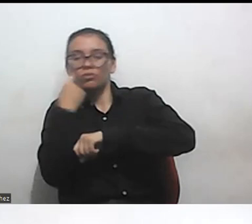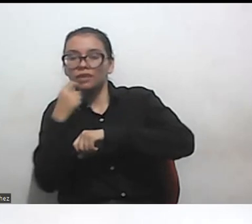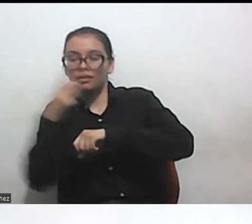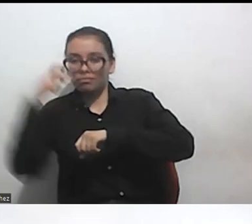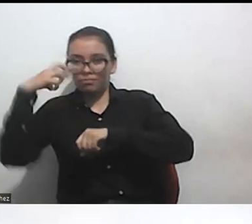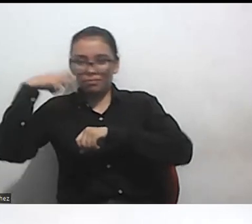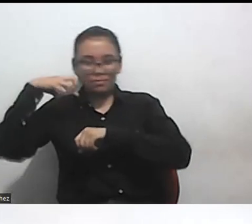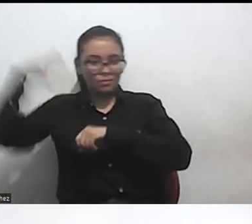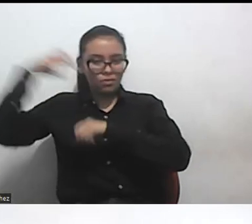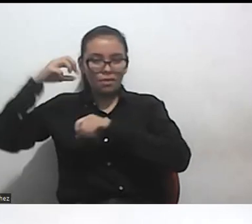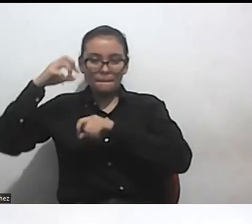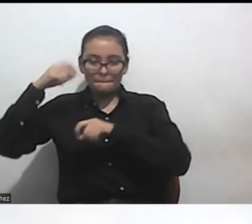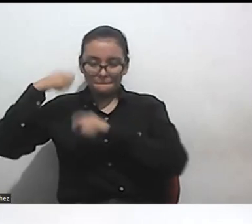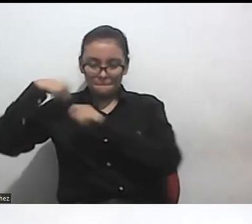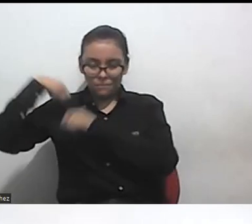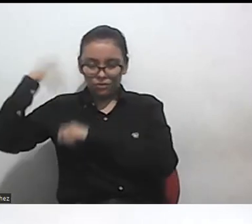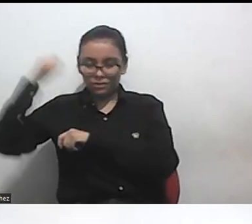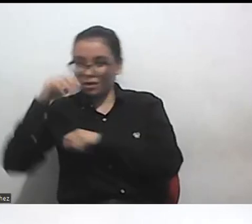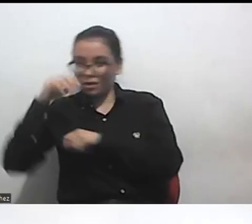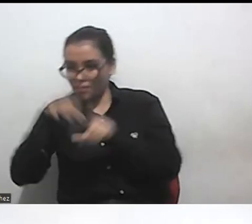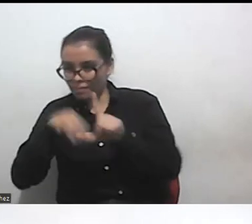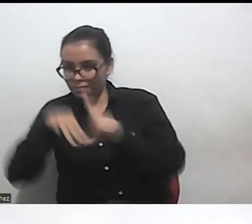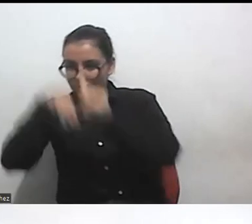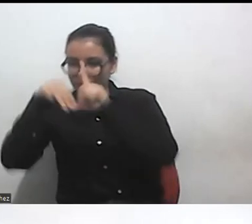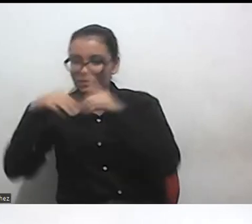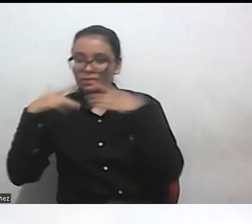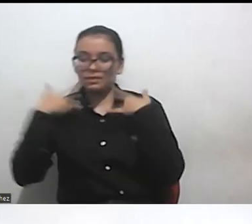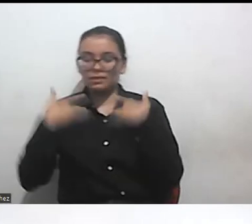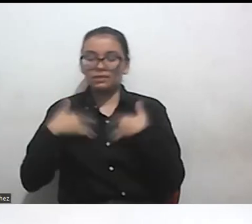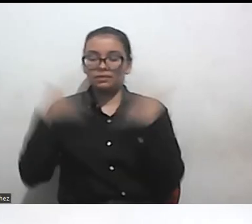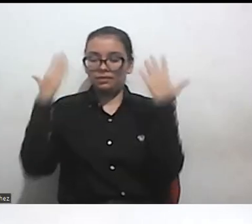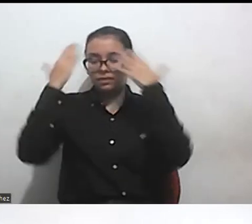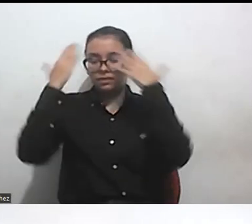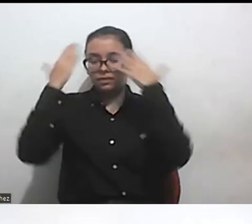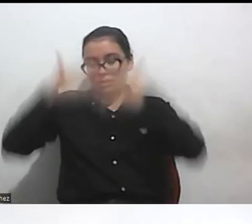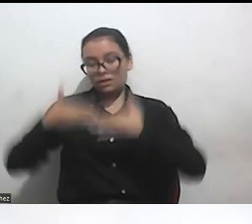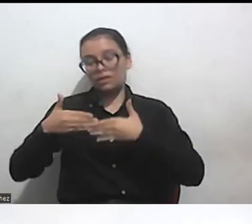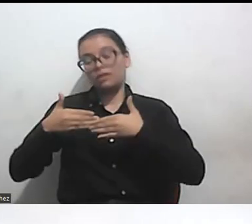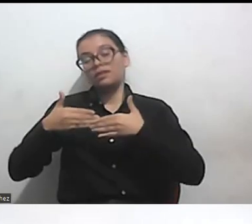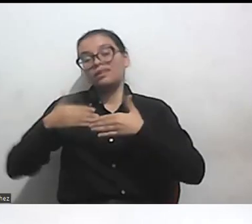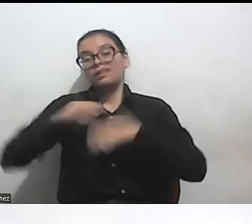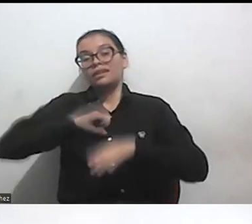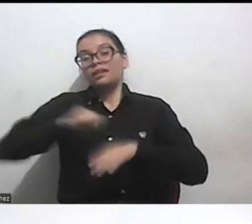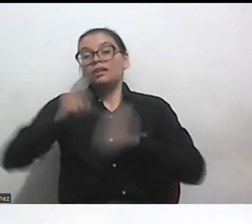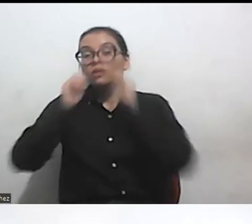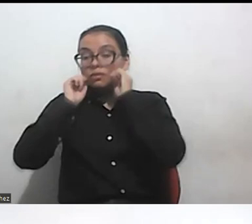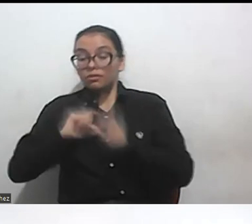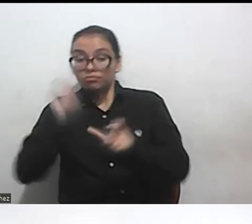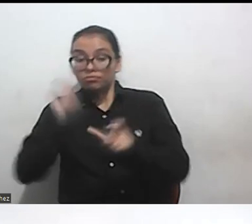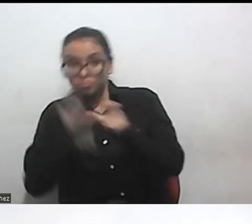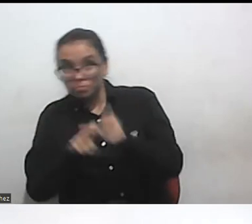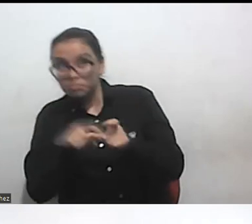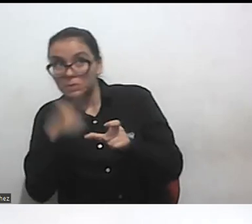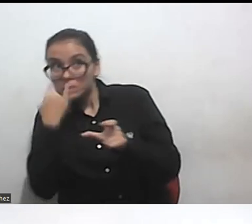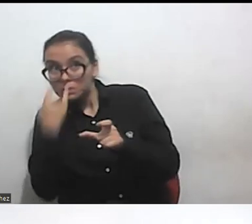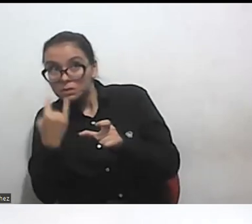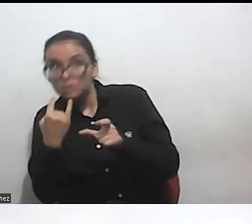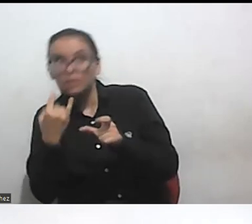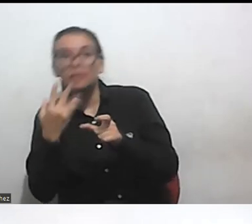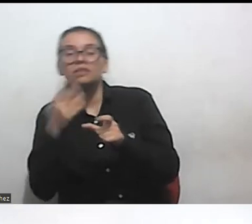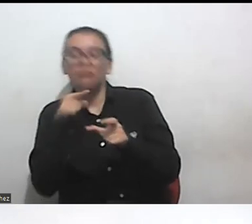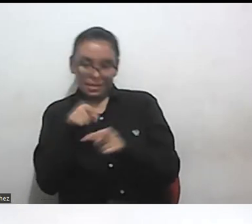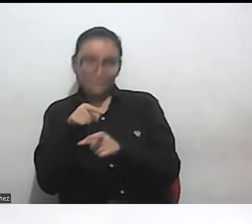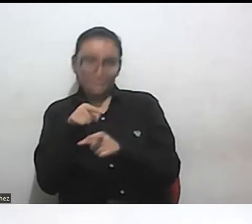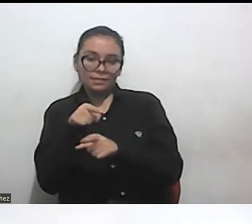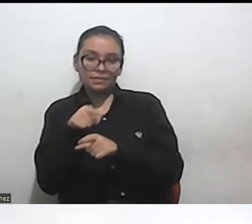la maestría en discapacidad salud y derechos humanos inscribirse para recibir mayor información vale le